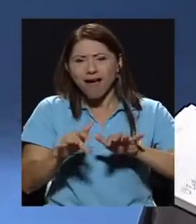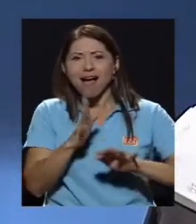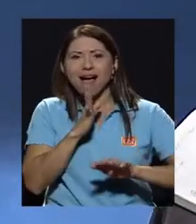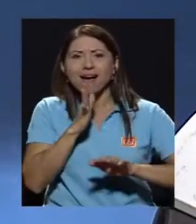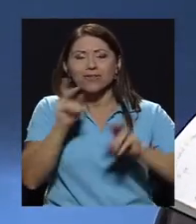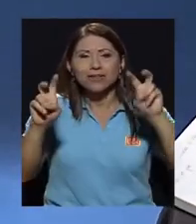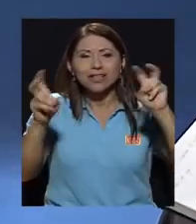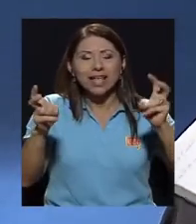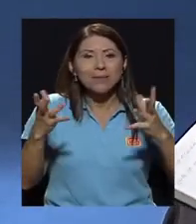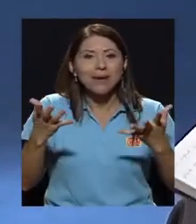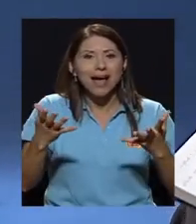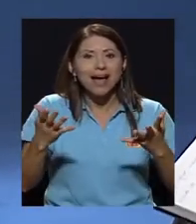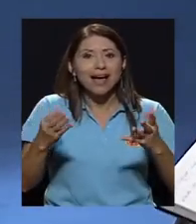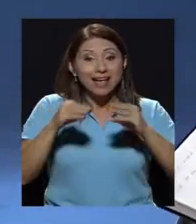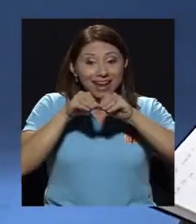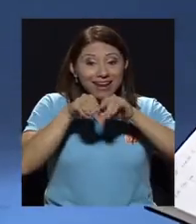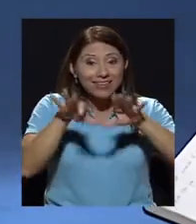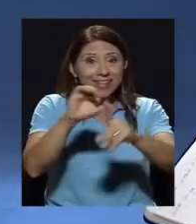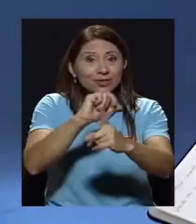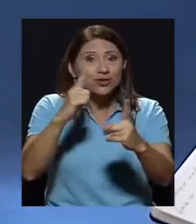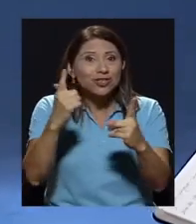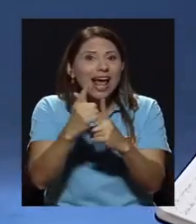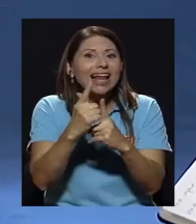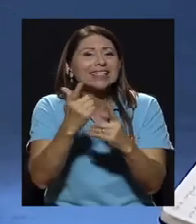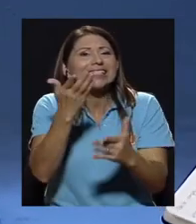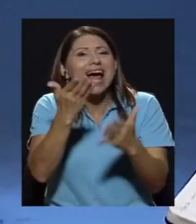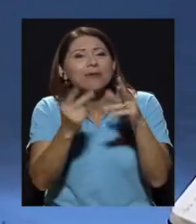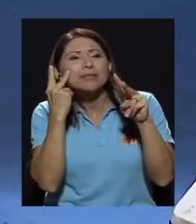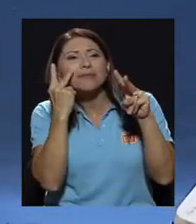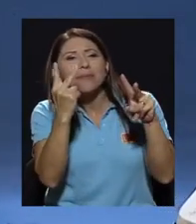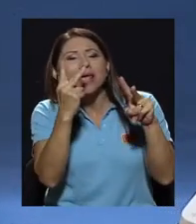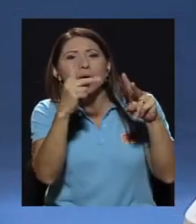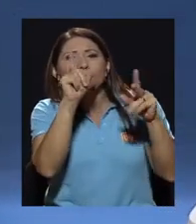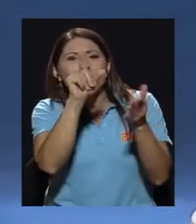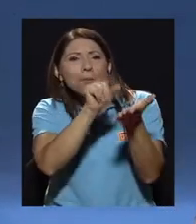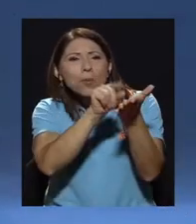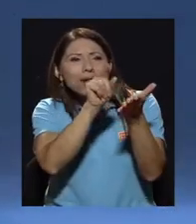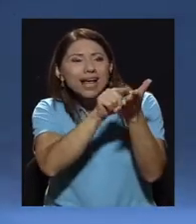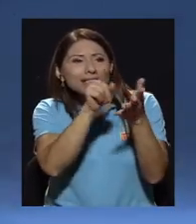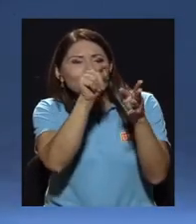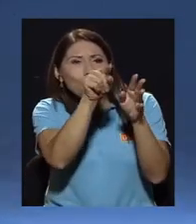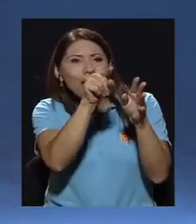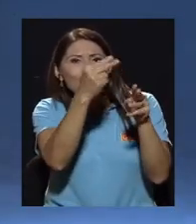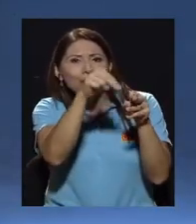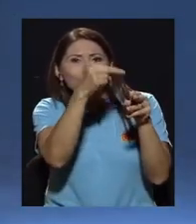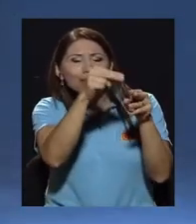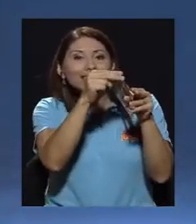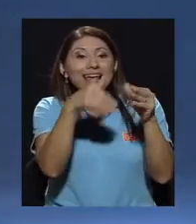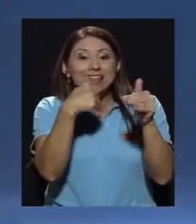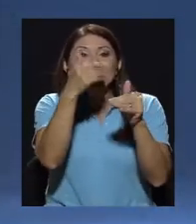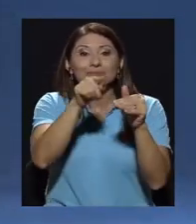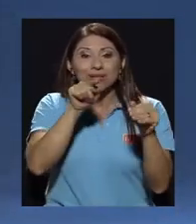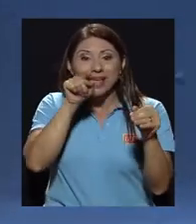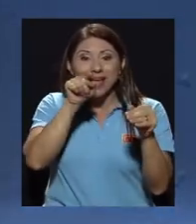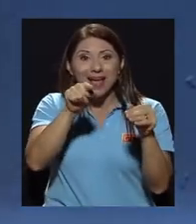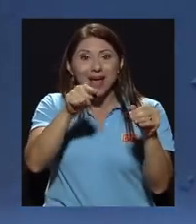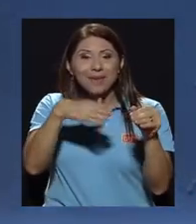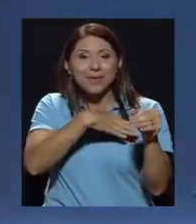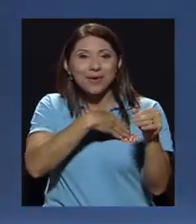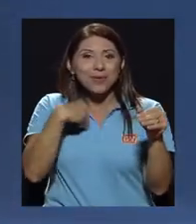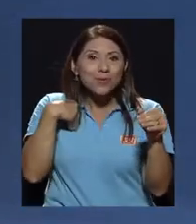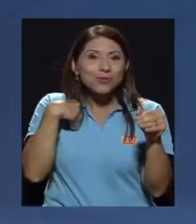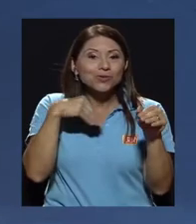a lo mucho que llega a ser en redes sociales es compartir la publicación, ¿verdad? Porque podemos incluso hablar de grados de identificación, el me gusta,